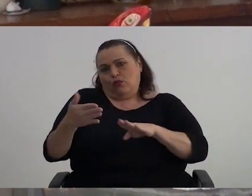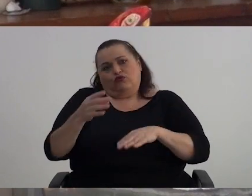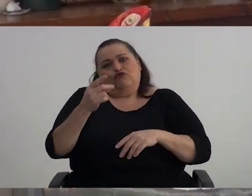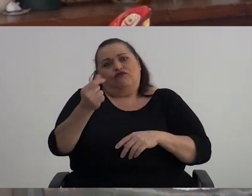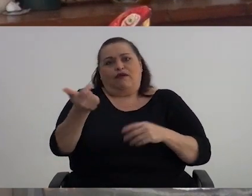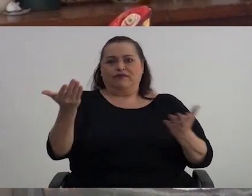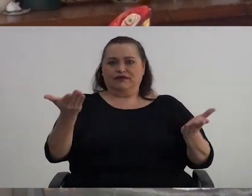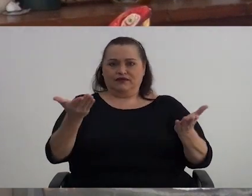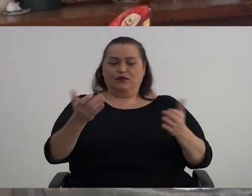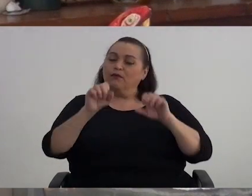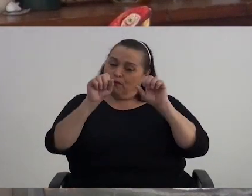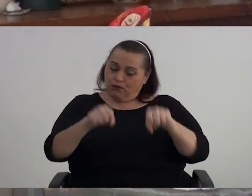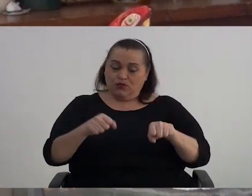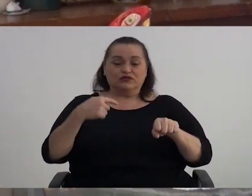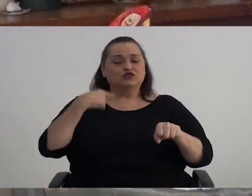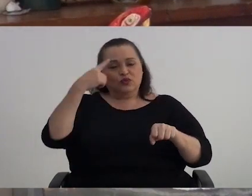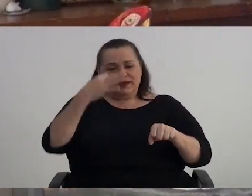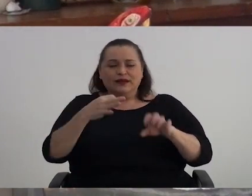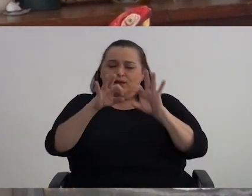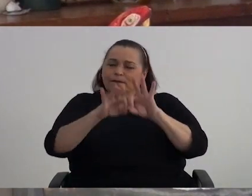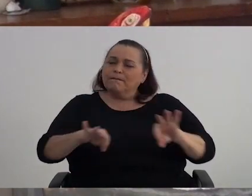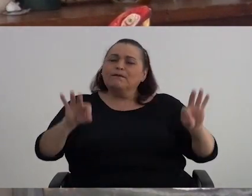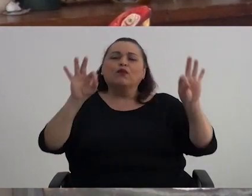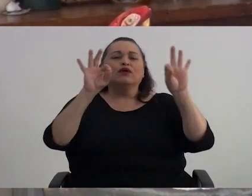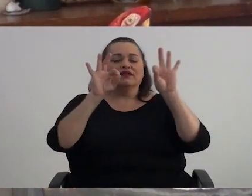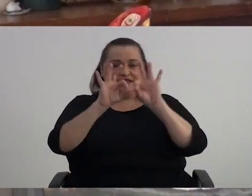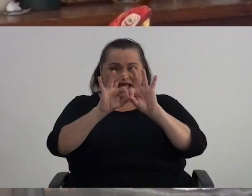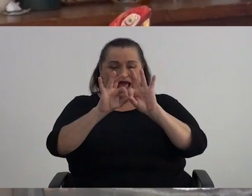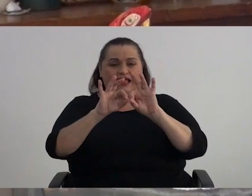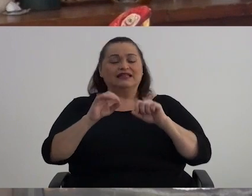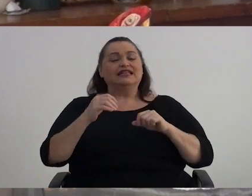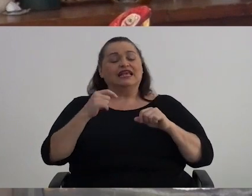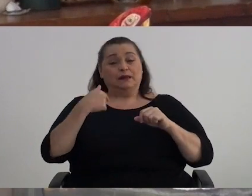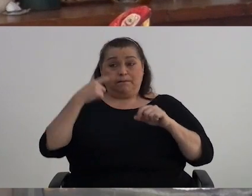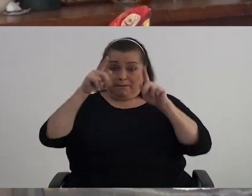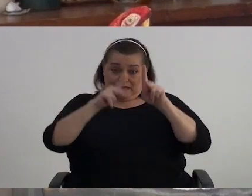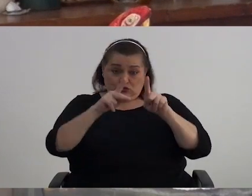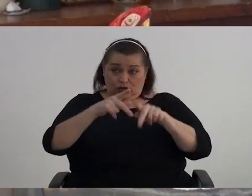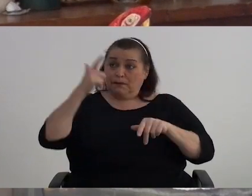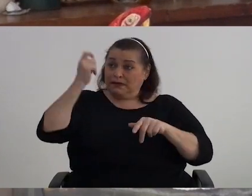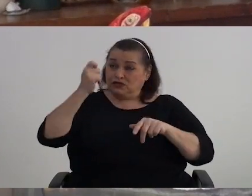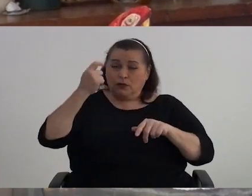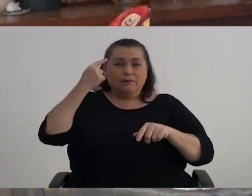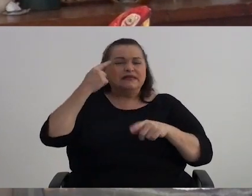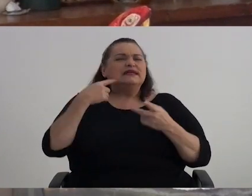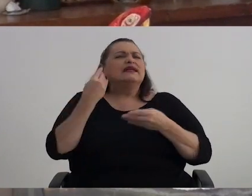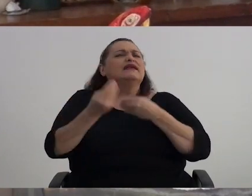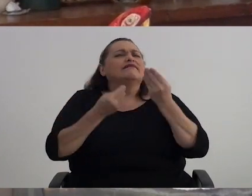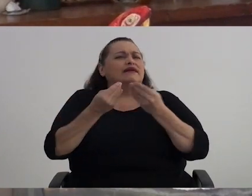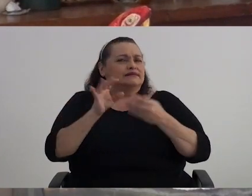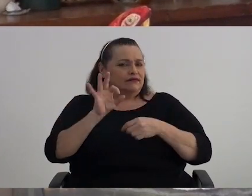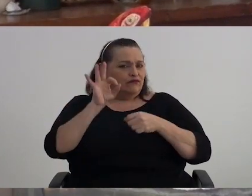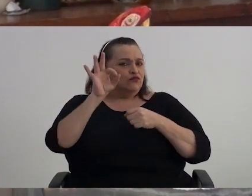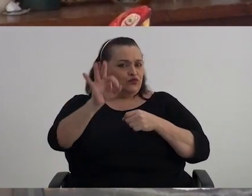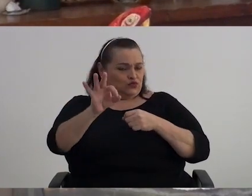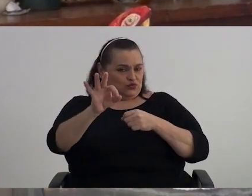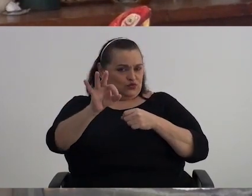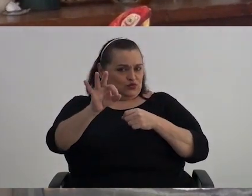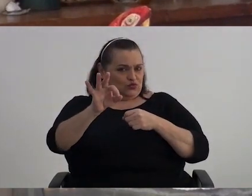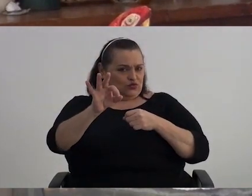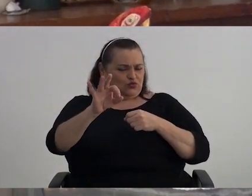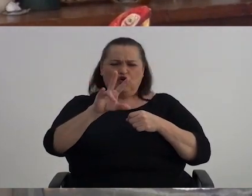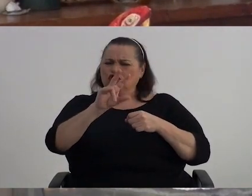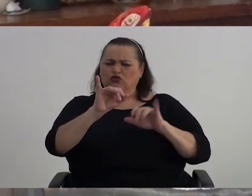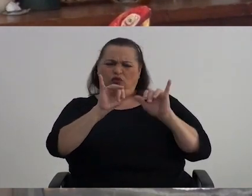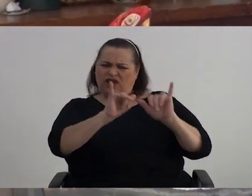Entonces por eso Yo creo que Es muy importante Que los que se vayan A jubilar Vayan pensando Que van a hacer O sea Que no